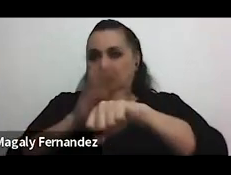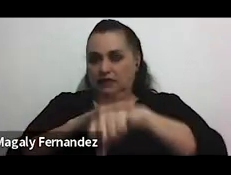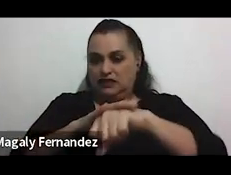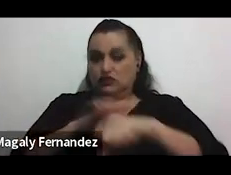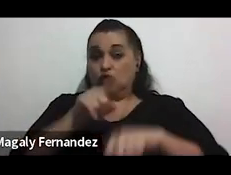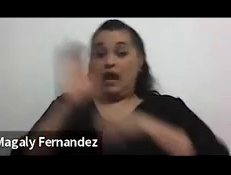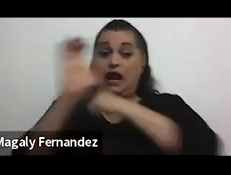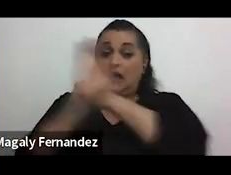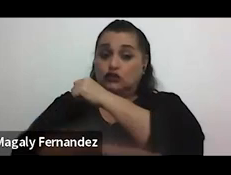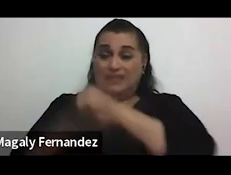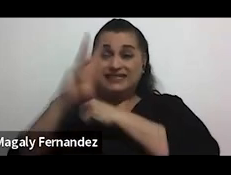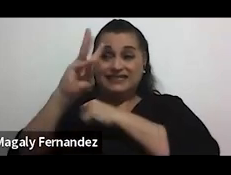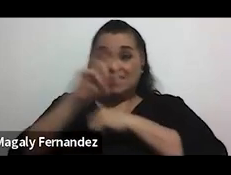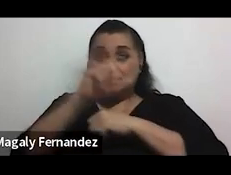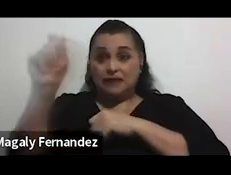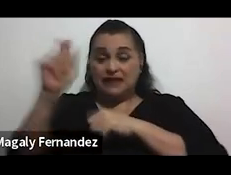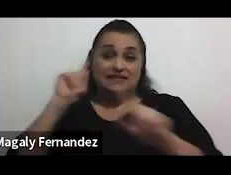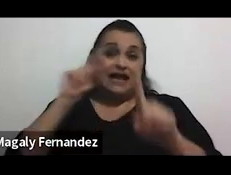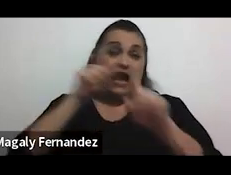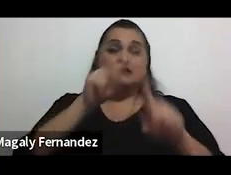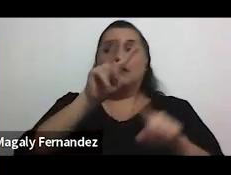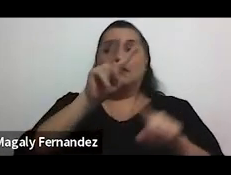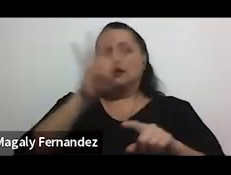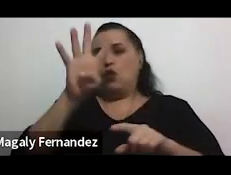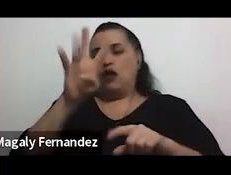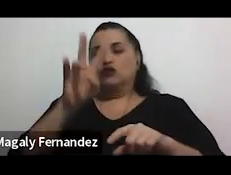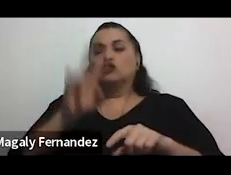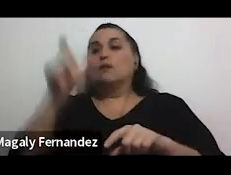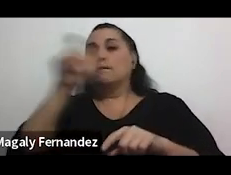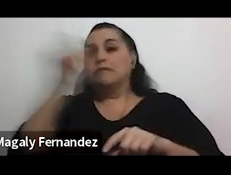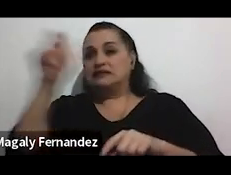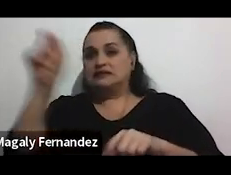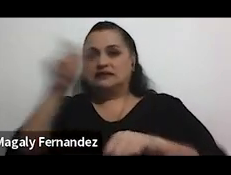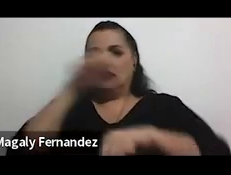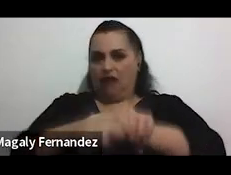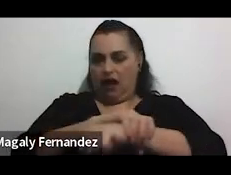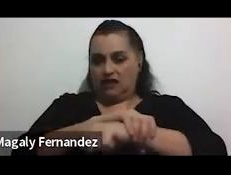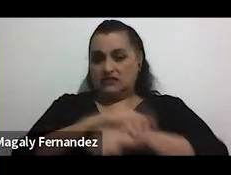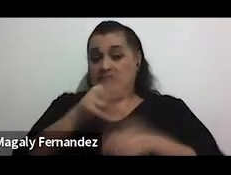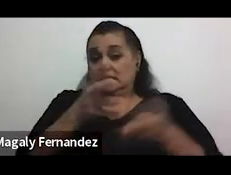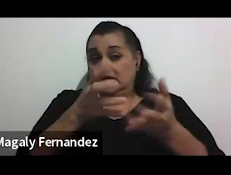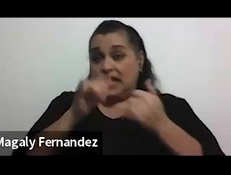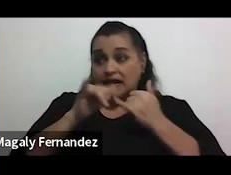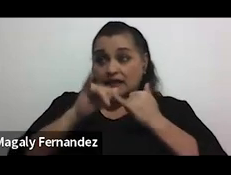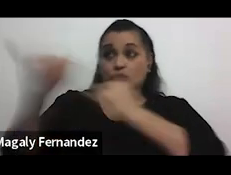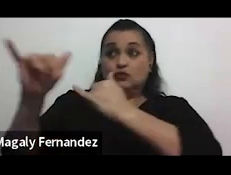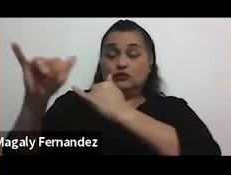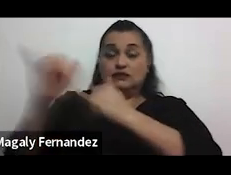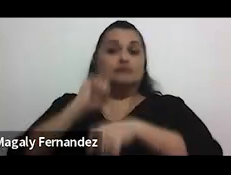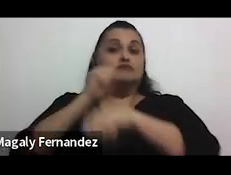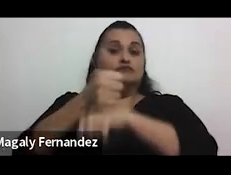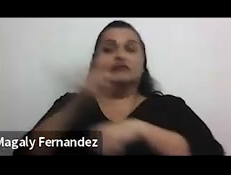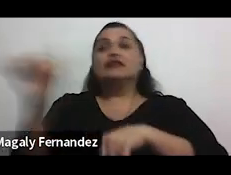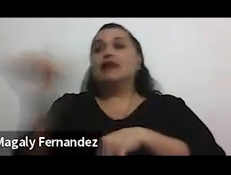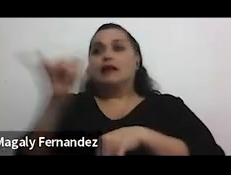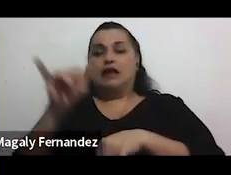seis meses hasta los veinticuatro meses de prisión y cuando se quiere hacer una denuncia se establece igual, igual en